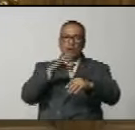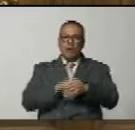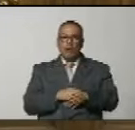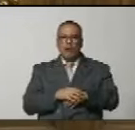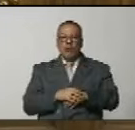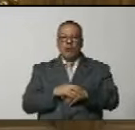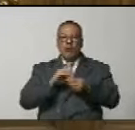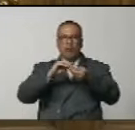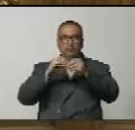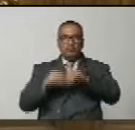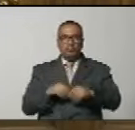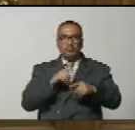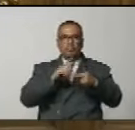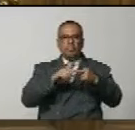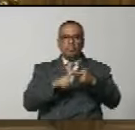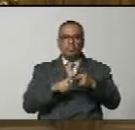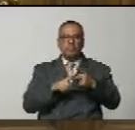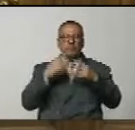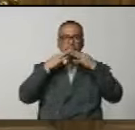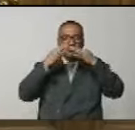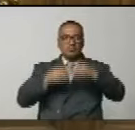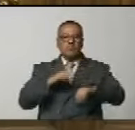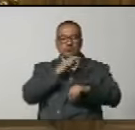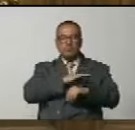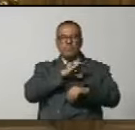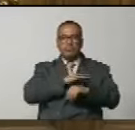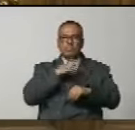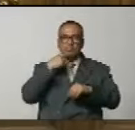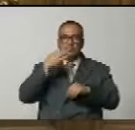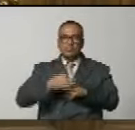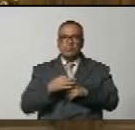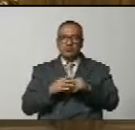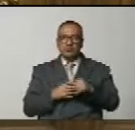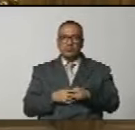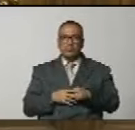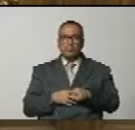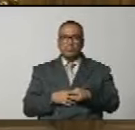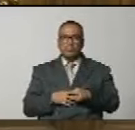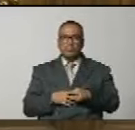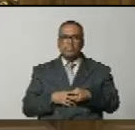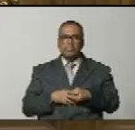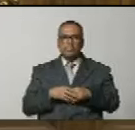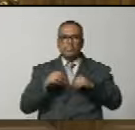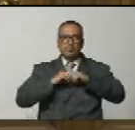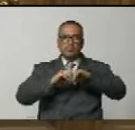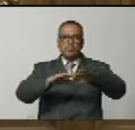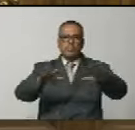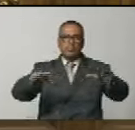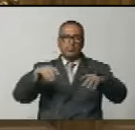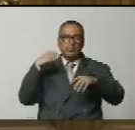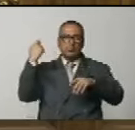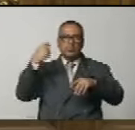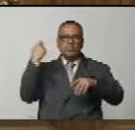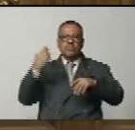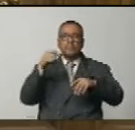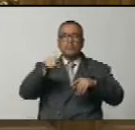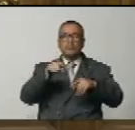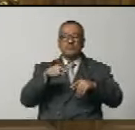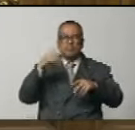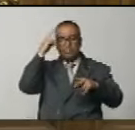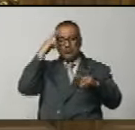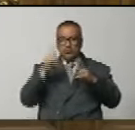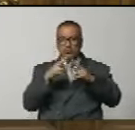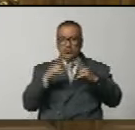con los cultores, con la realidad social y espiritual del llano apureño. Conoce el